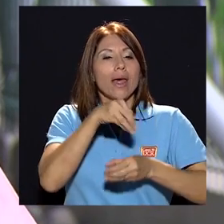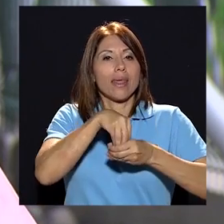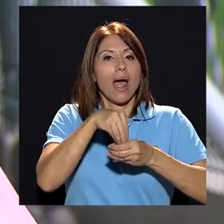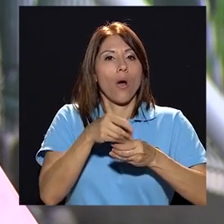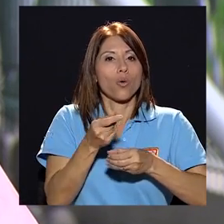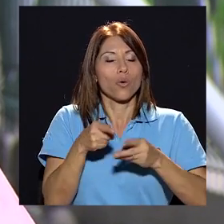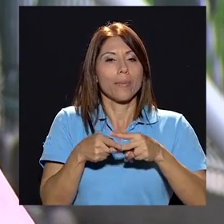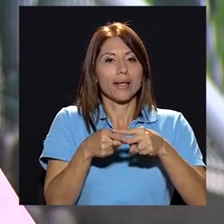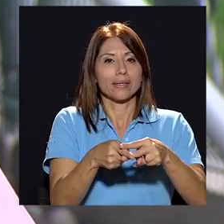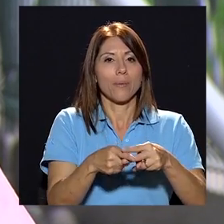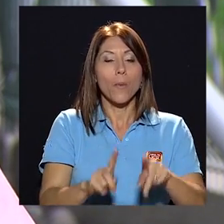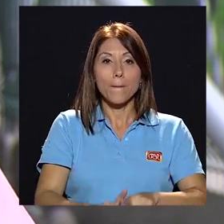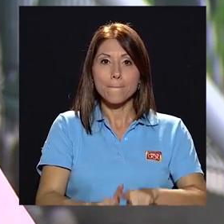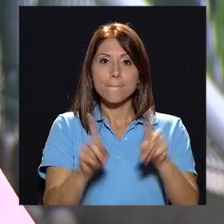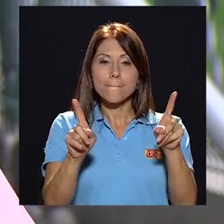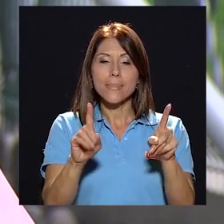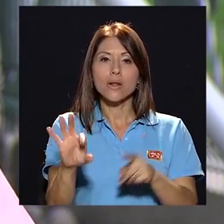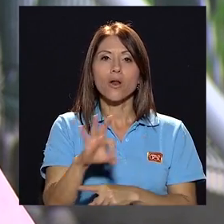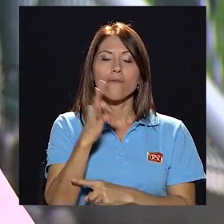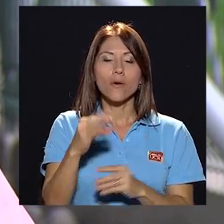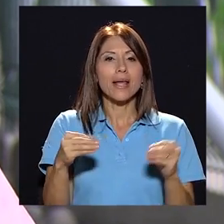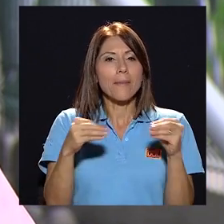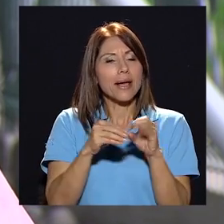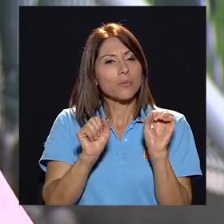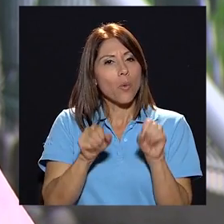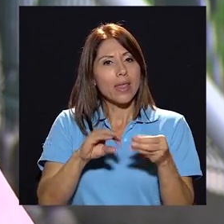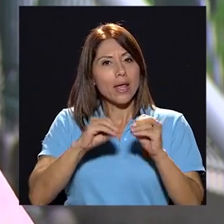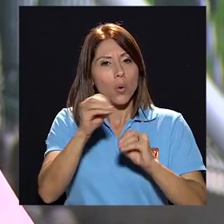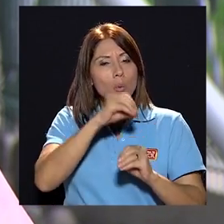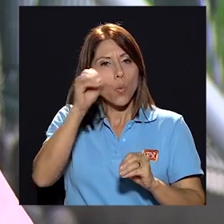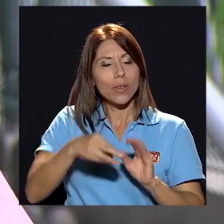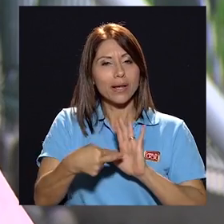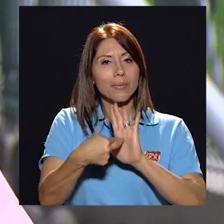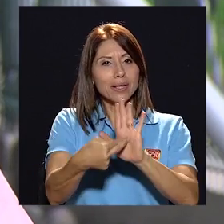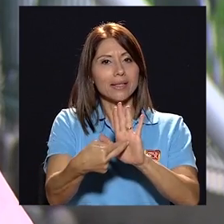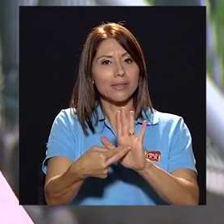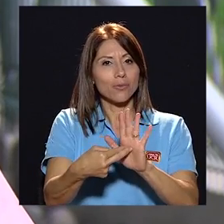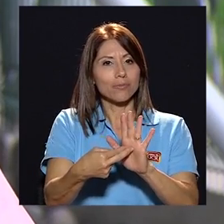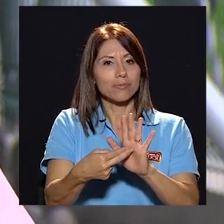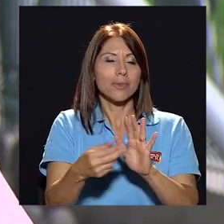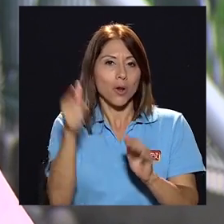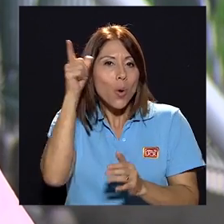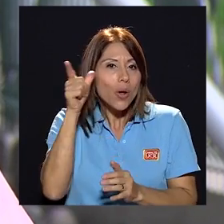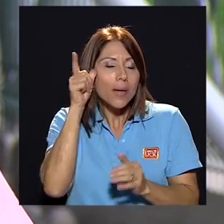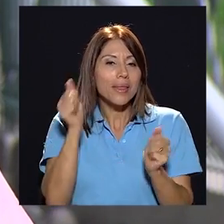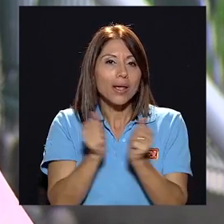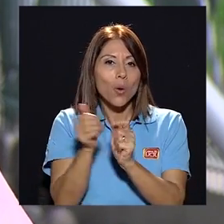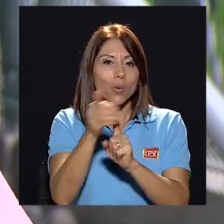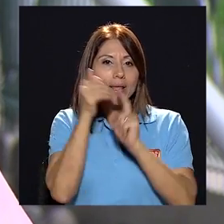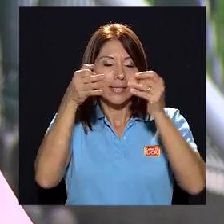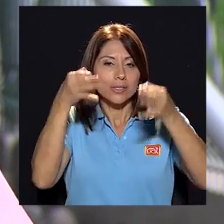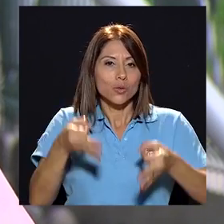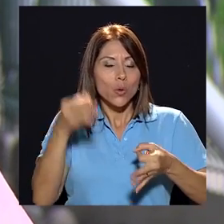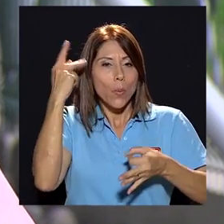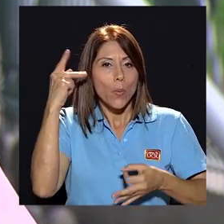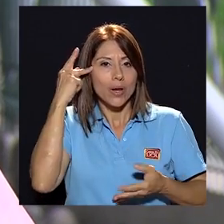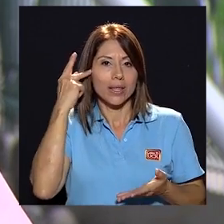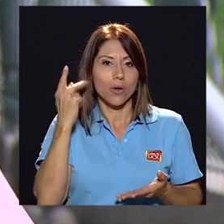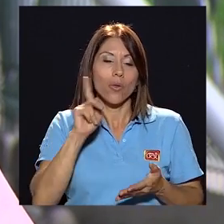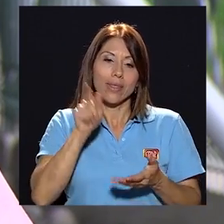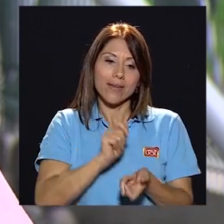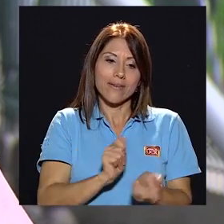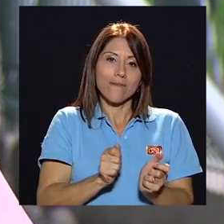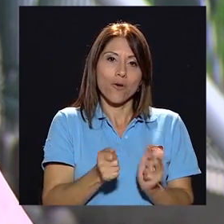Pero la forma en que podría tomarse más cuota de representación es, lógicamente, con una decisión política, de